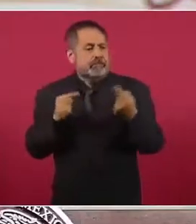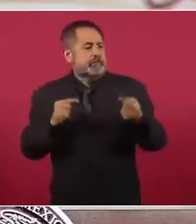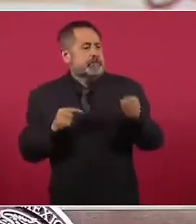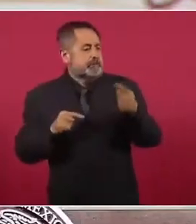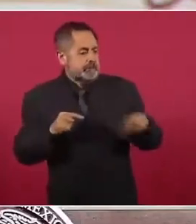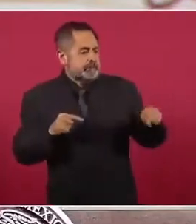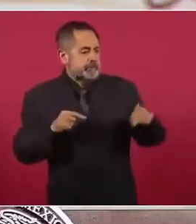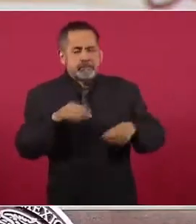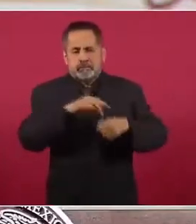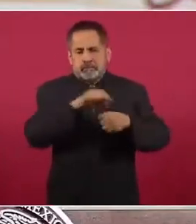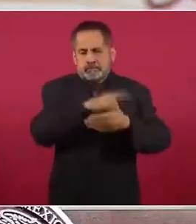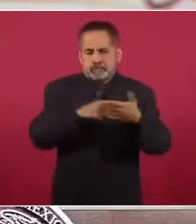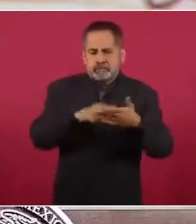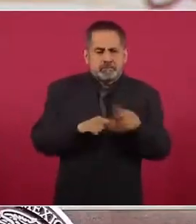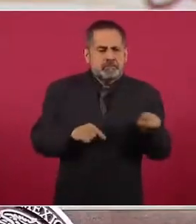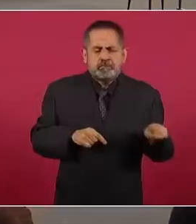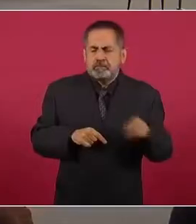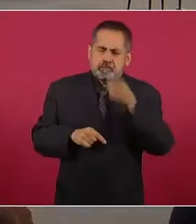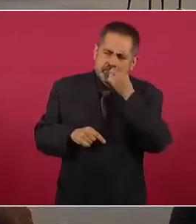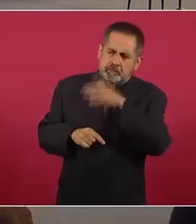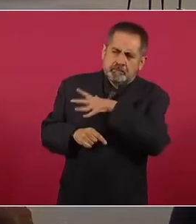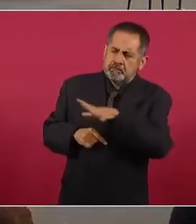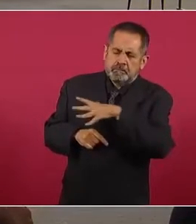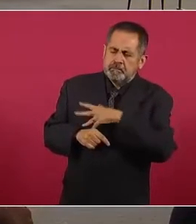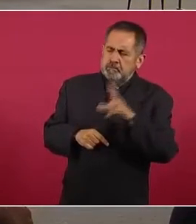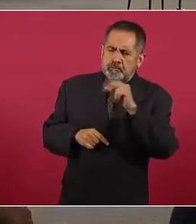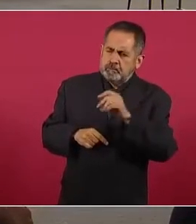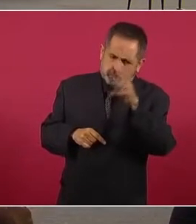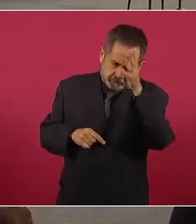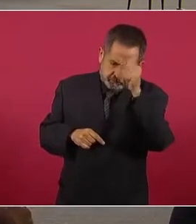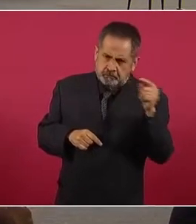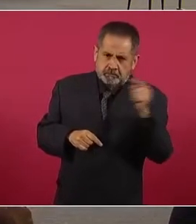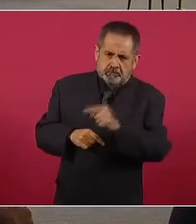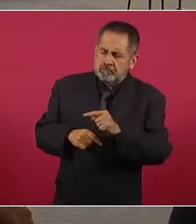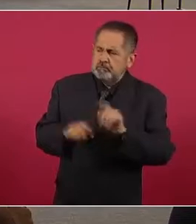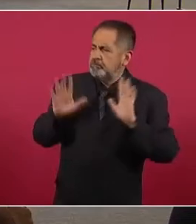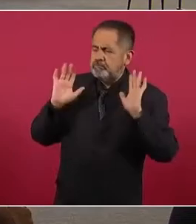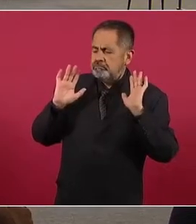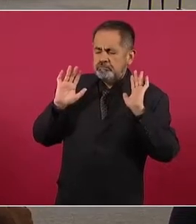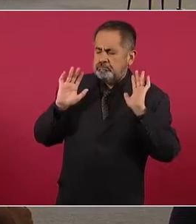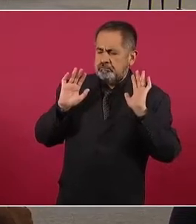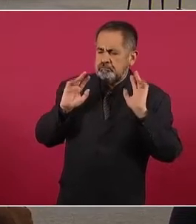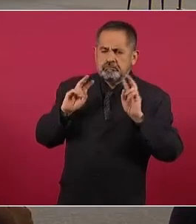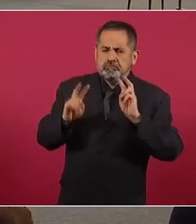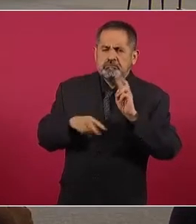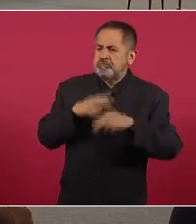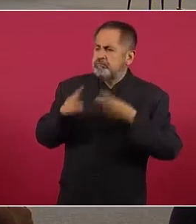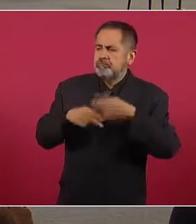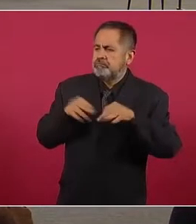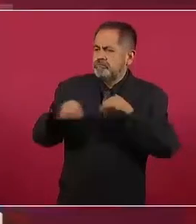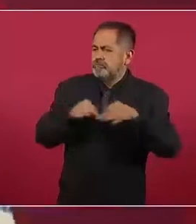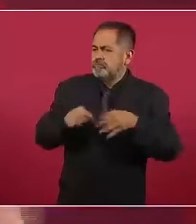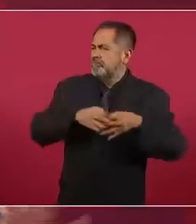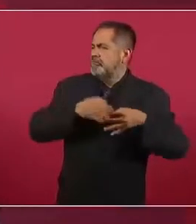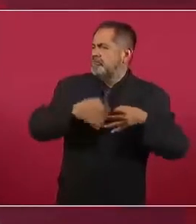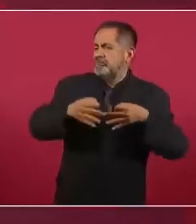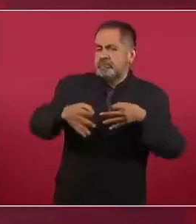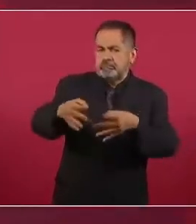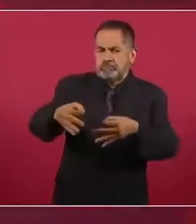Bueno, pero esta ya rechazó la propuesta y se declaró en moratoria legislativa.